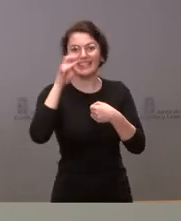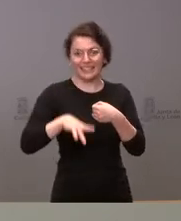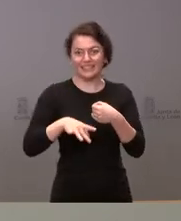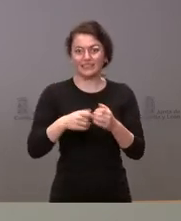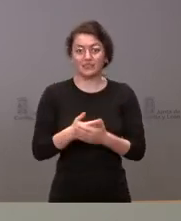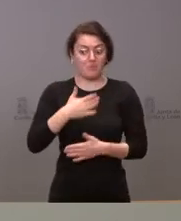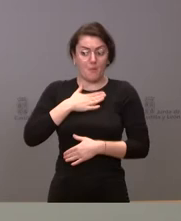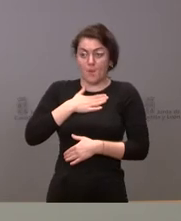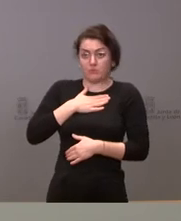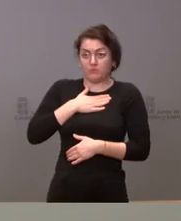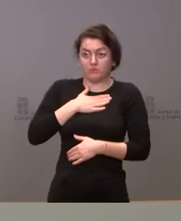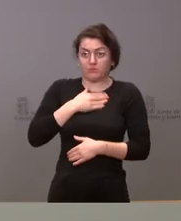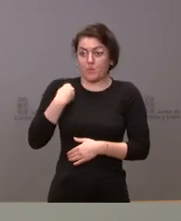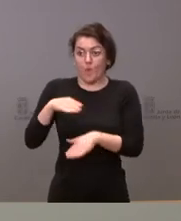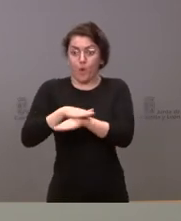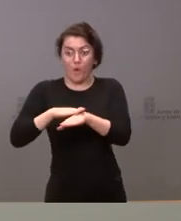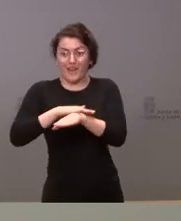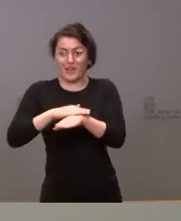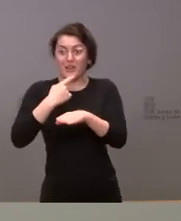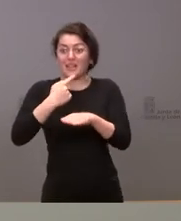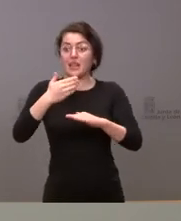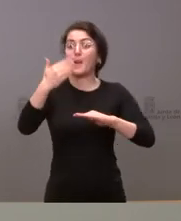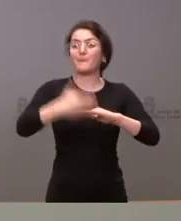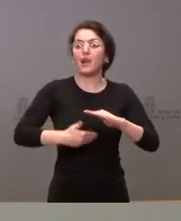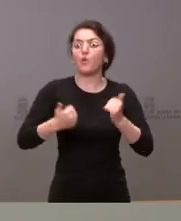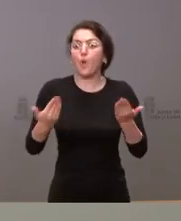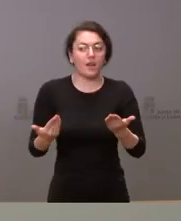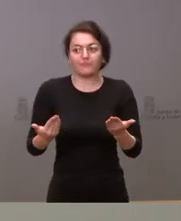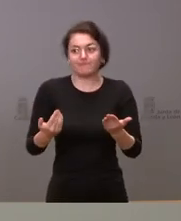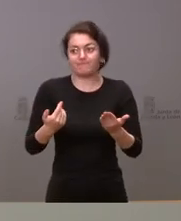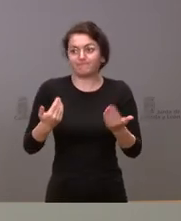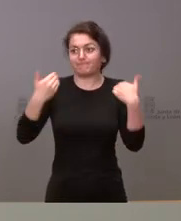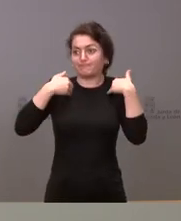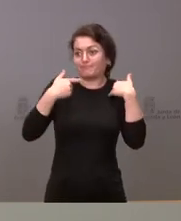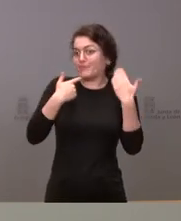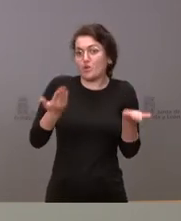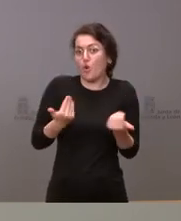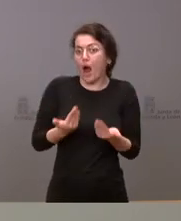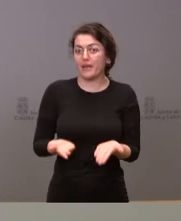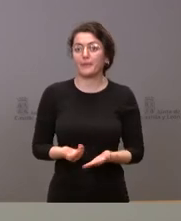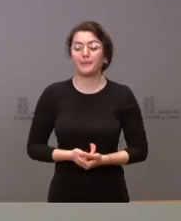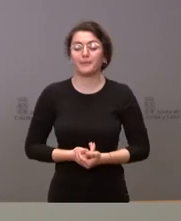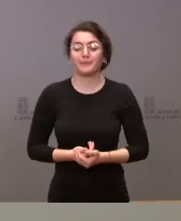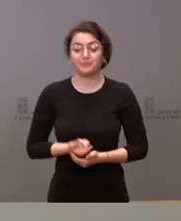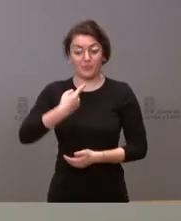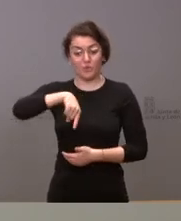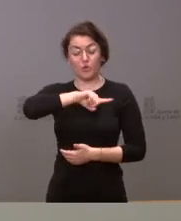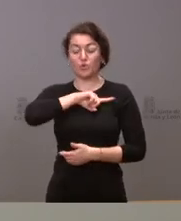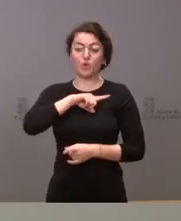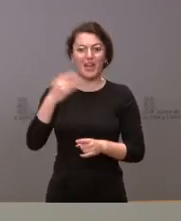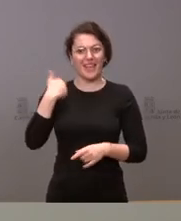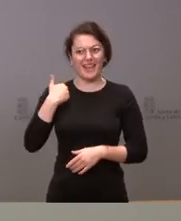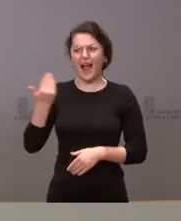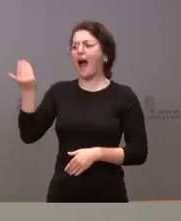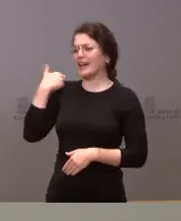corresponde a mí ni al Gobierno, establecer el plazo concreto del día de la sesión de investidura. Nosotros ya veníamos tomando decisiones